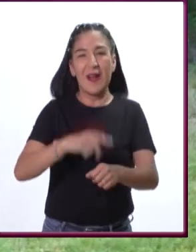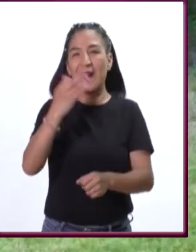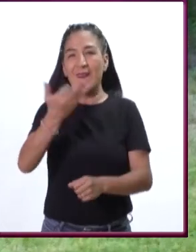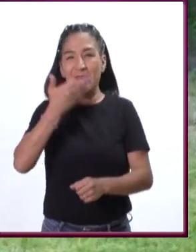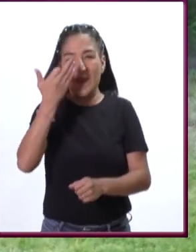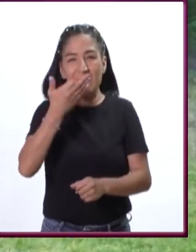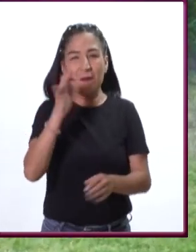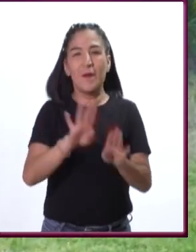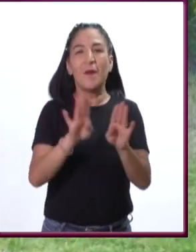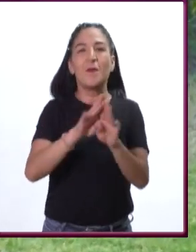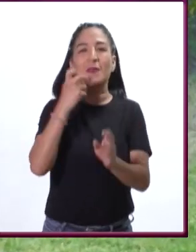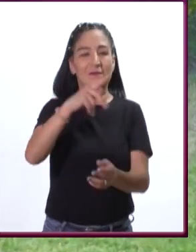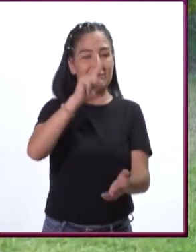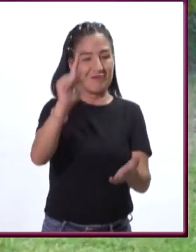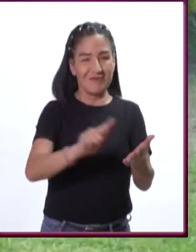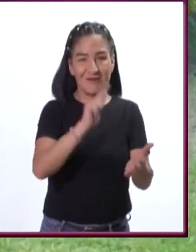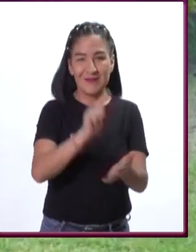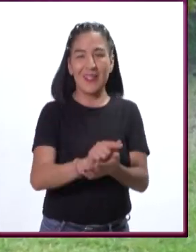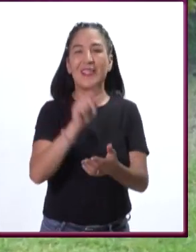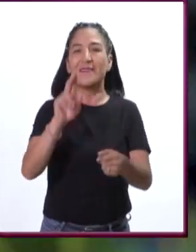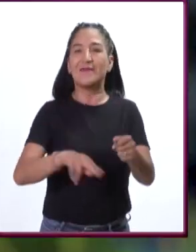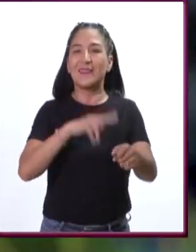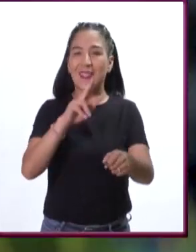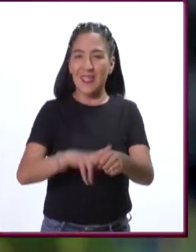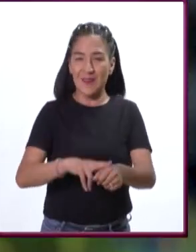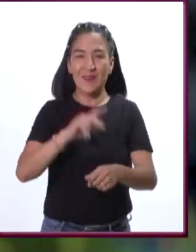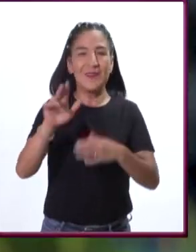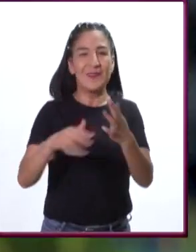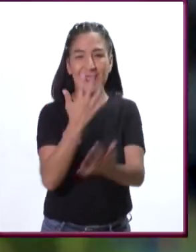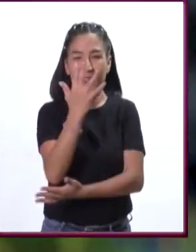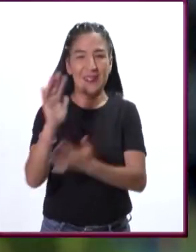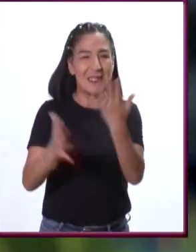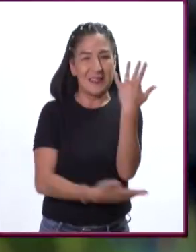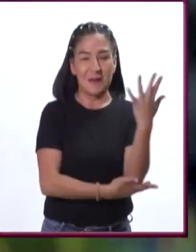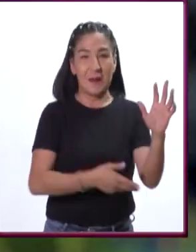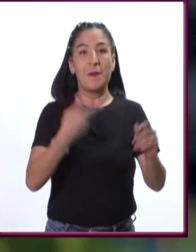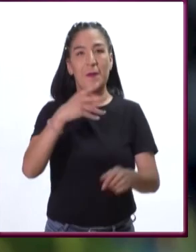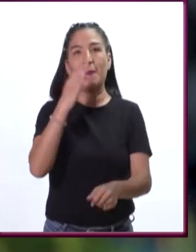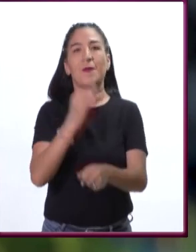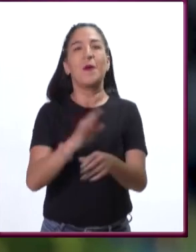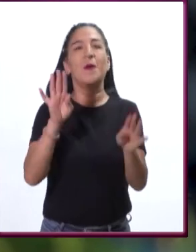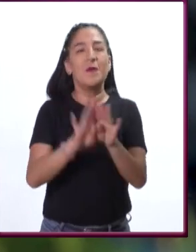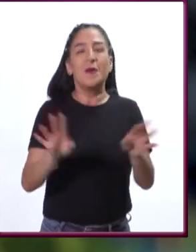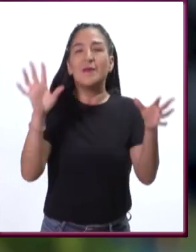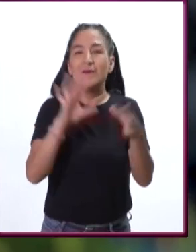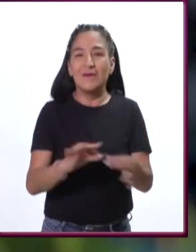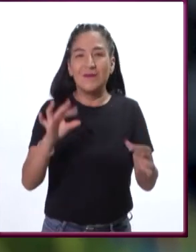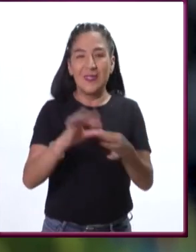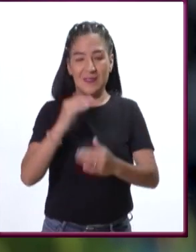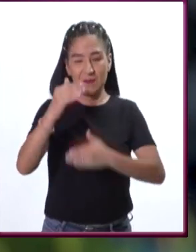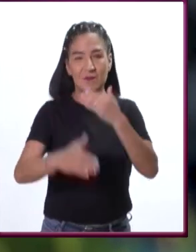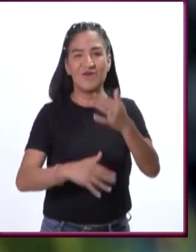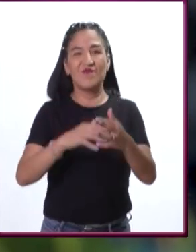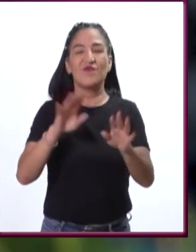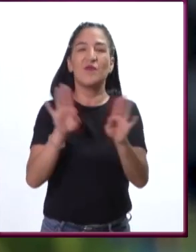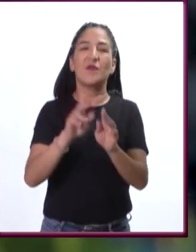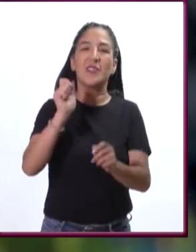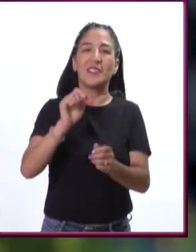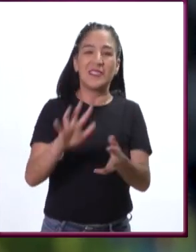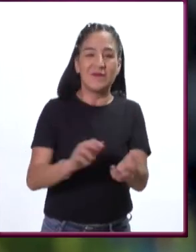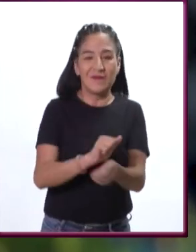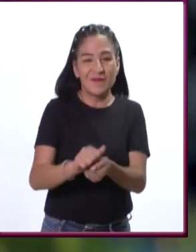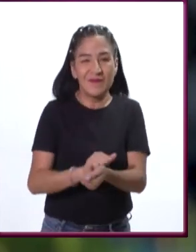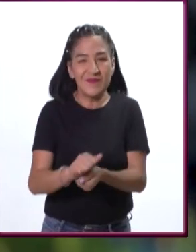vivían bajo leyes de la naturaleza. Pero apenas llegamos con nuestra sede de progreso, destruimos el equilibrio.